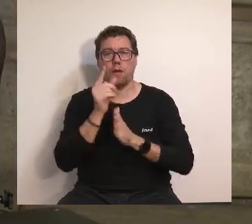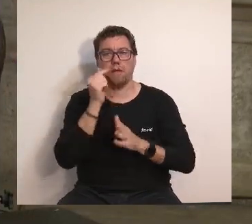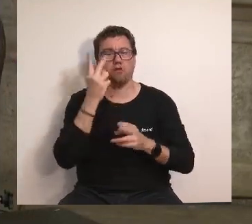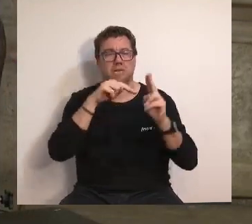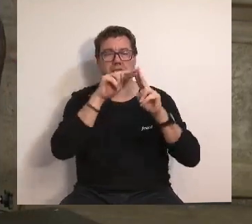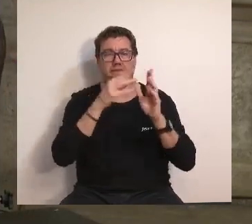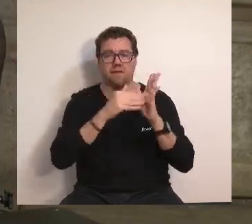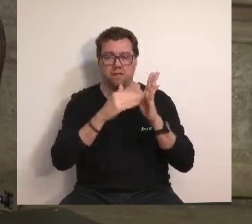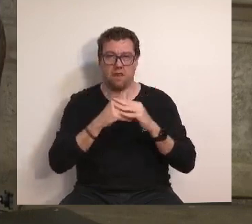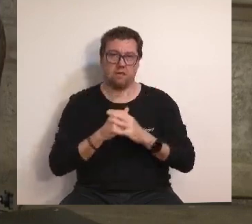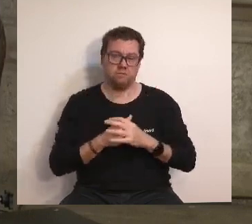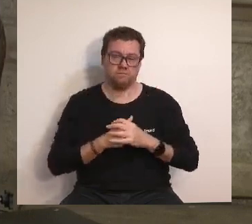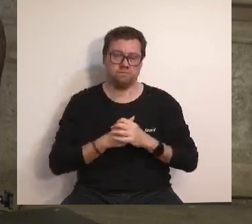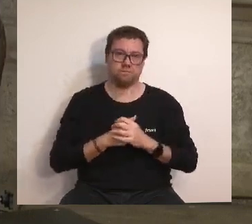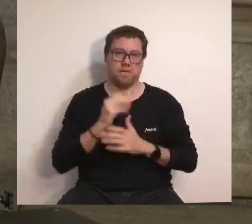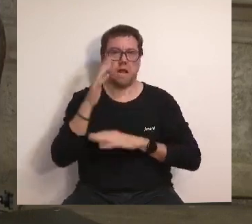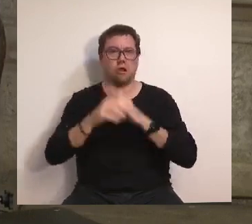del parque de viviendas autonómico.